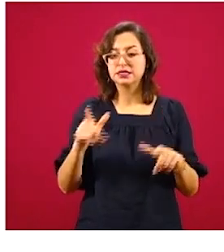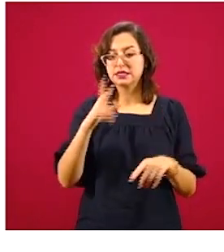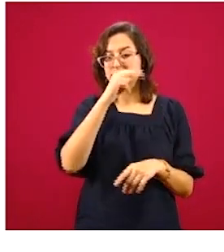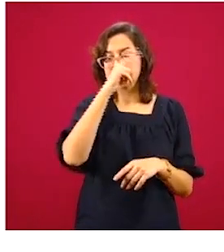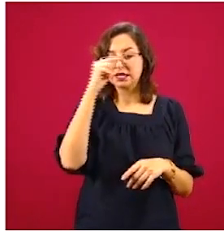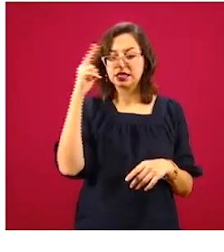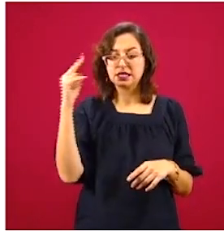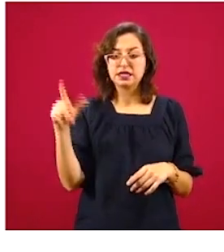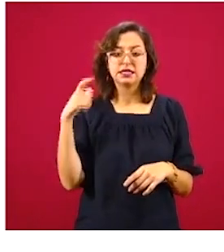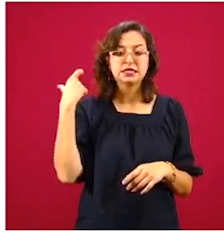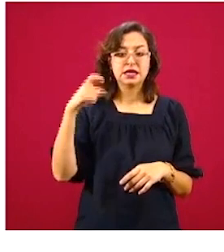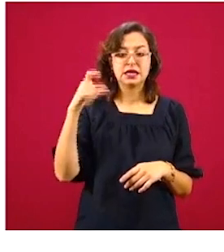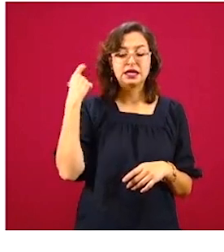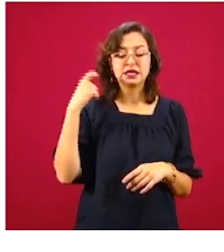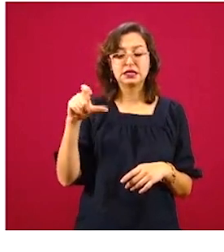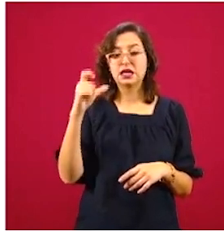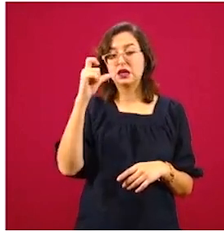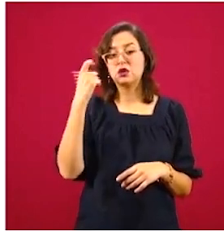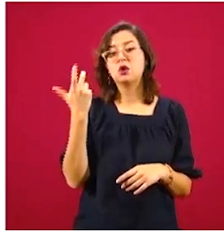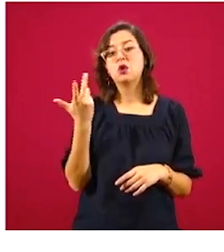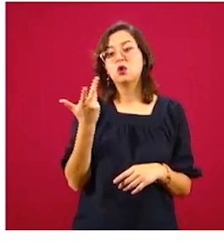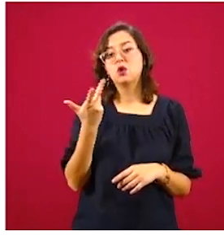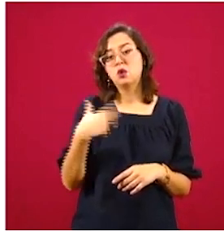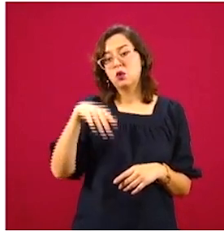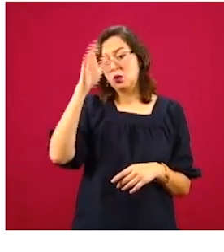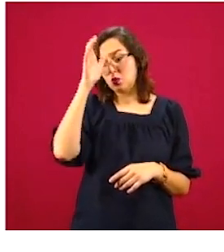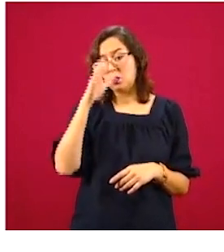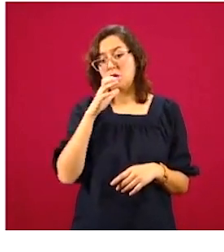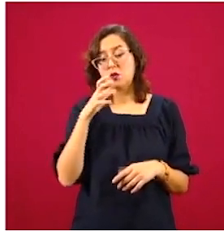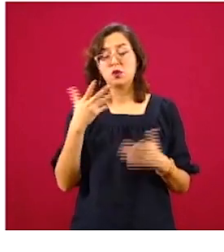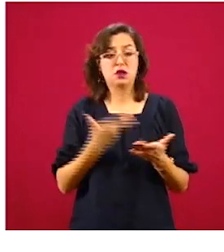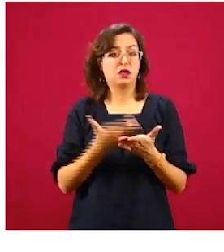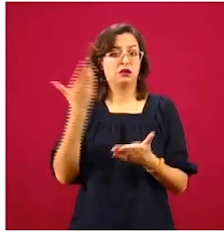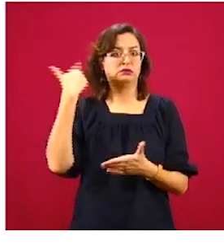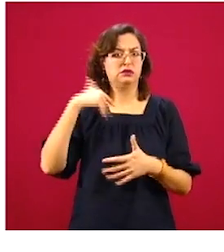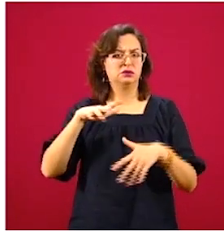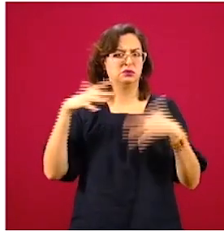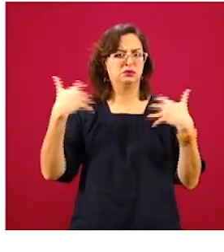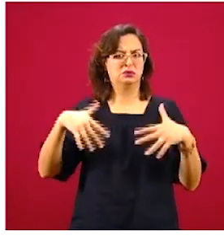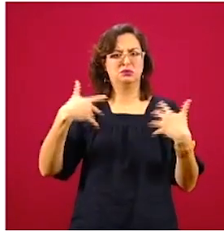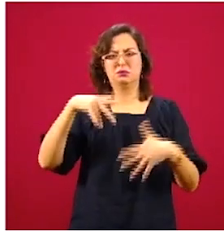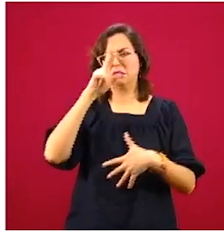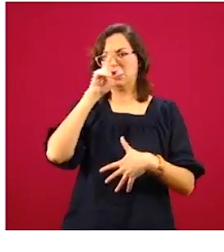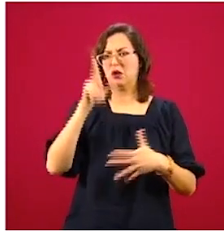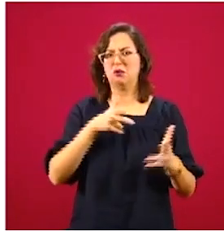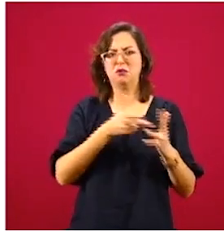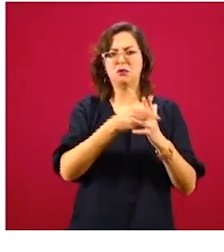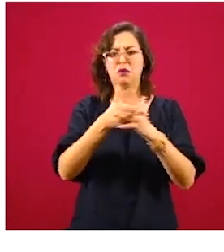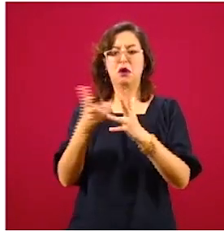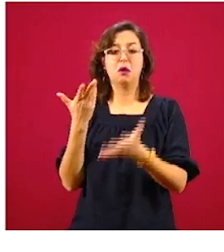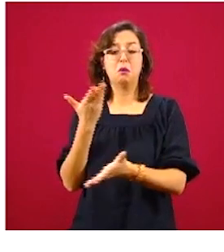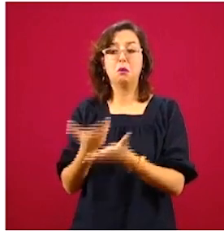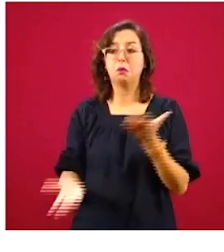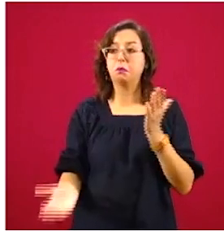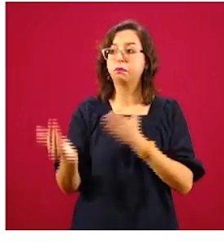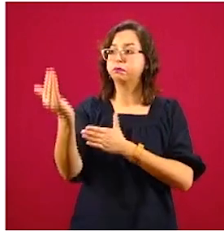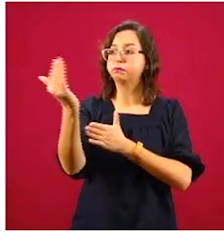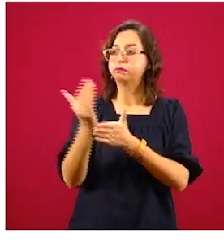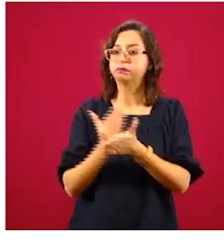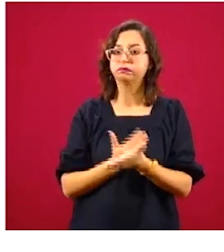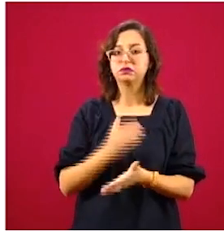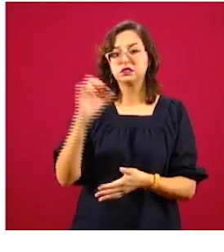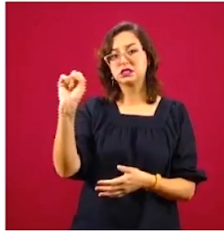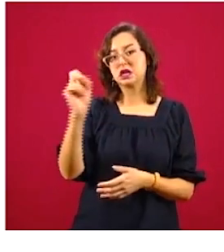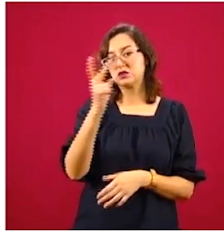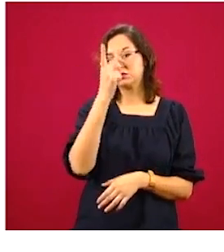Coahuila, que históricamente tuvo números muy altos. Hoy está, es de los más bajos, San Luis Potosí. Tabasco,